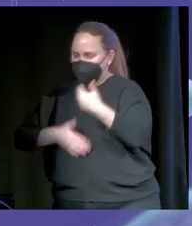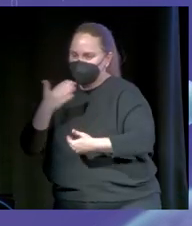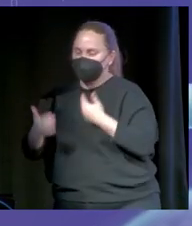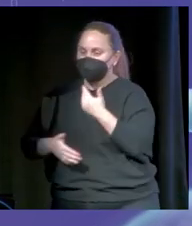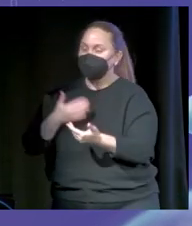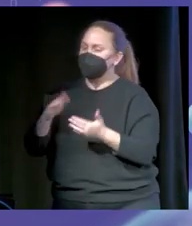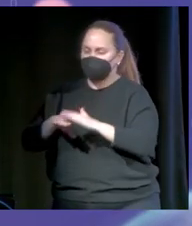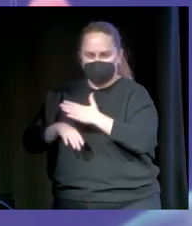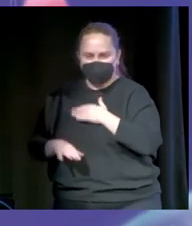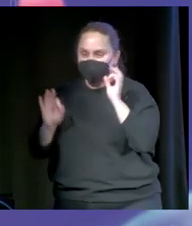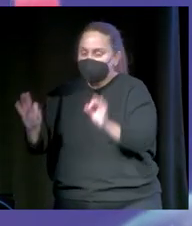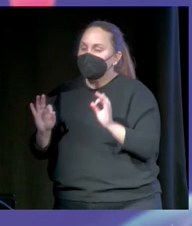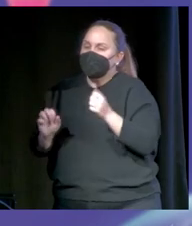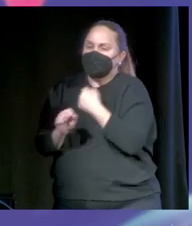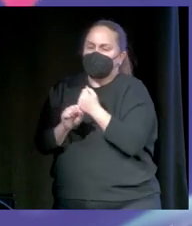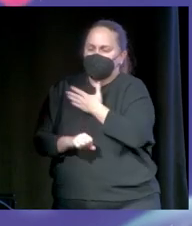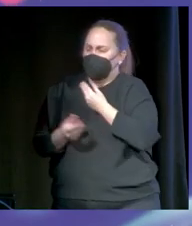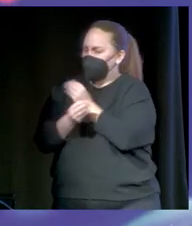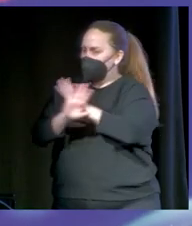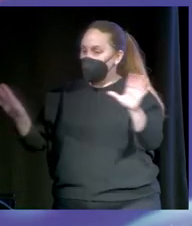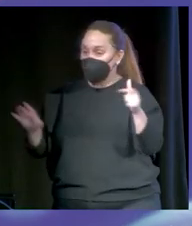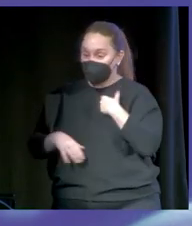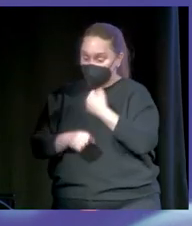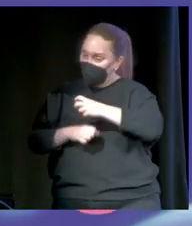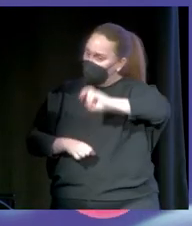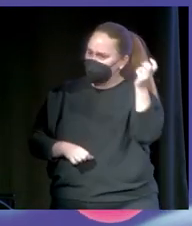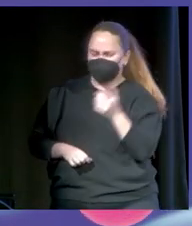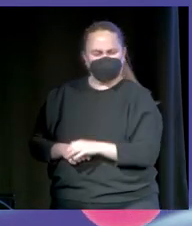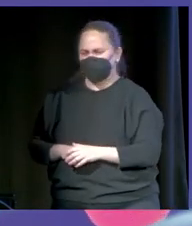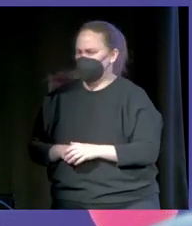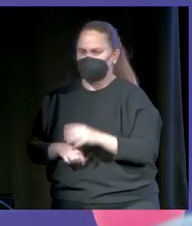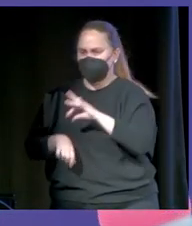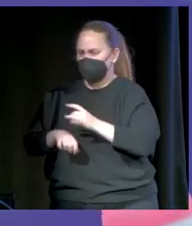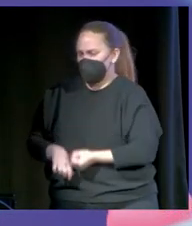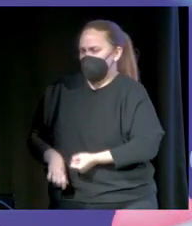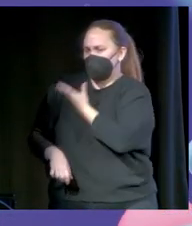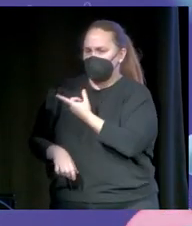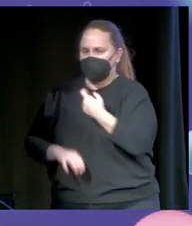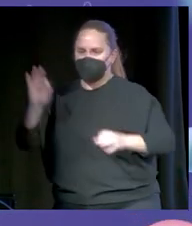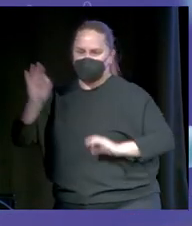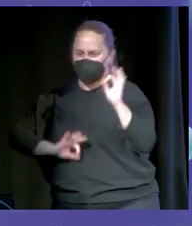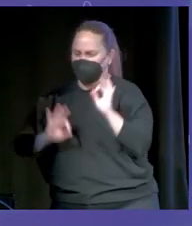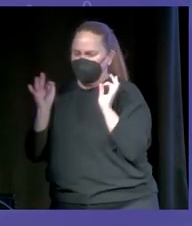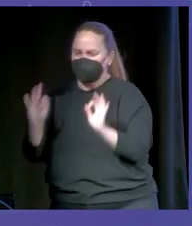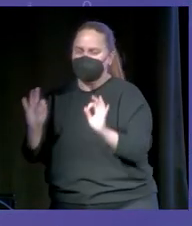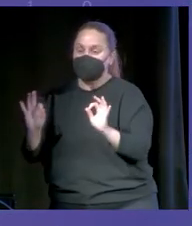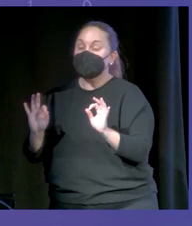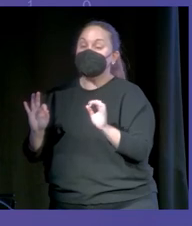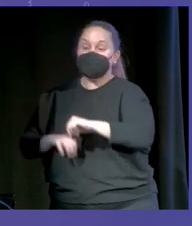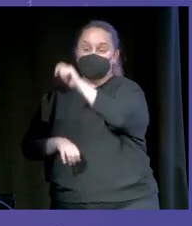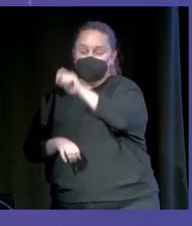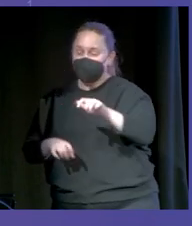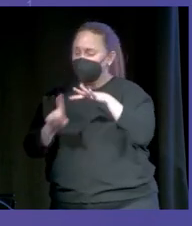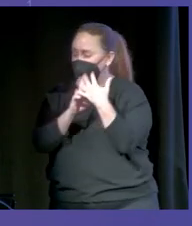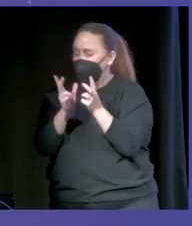mí, y lo digo siempre, tengo el mejor trabajo del mundo. Yo no he cambiado mi trabajo para nada. Yo soy médico, me apasiona la medicina. O sea, yo lo que hago es, cuando la gente está en el